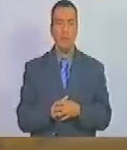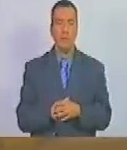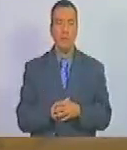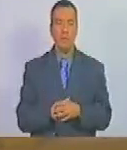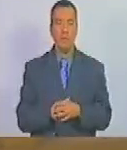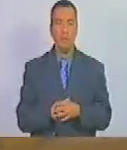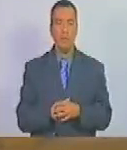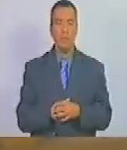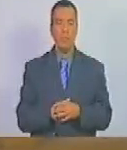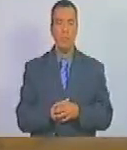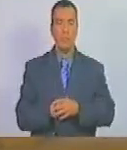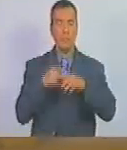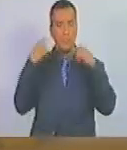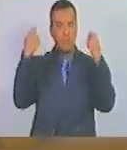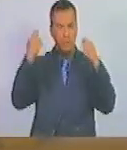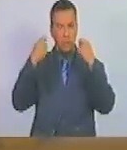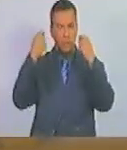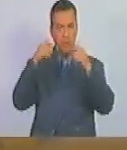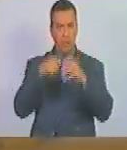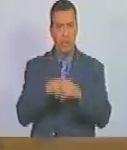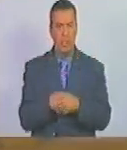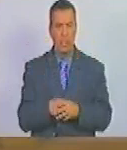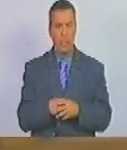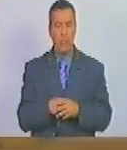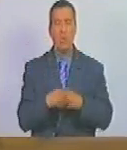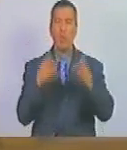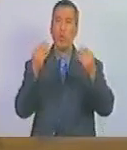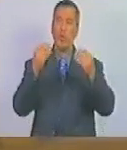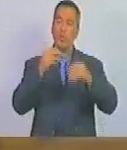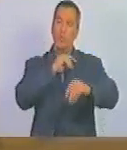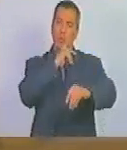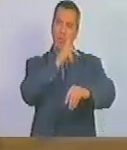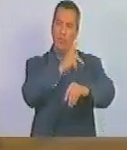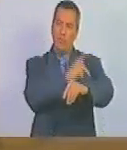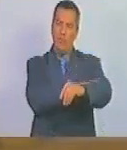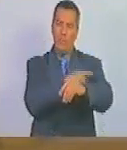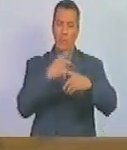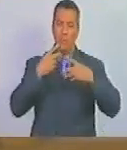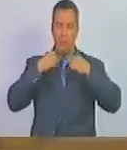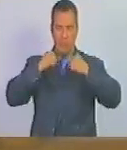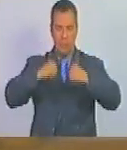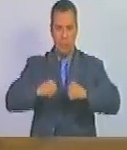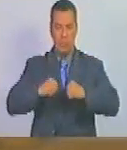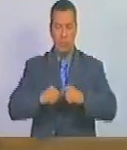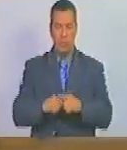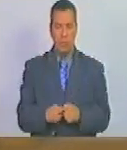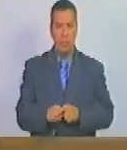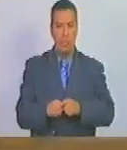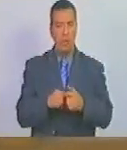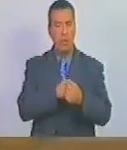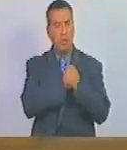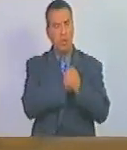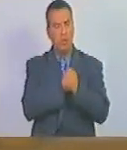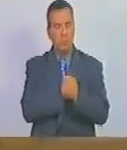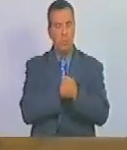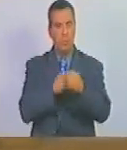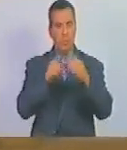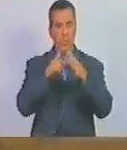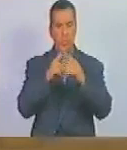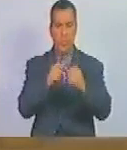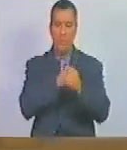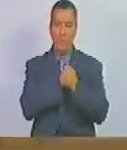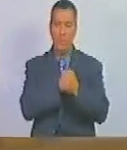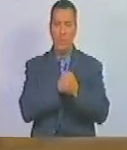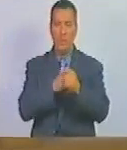que celebra con mucha fuerza y mucha convicción mi amor por la causa palestina